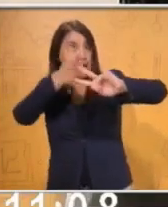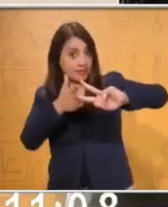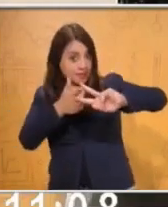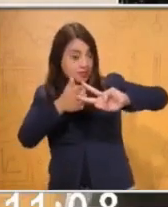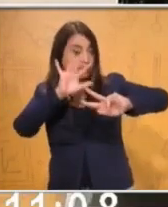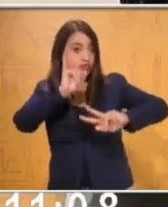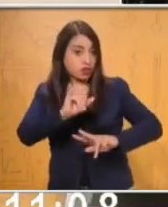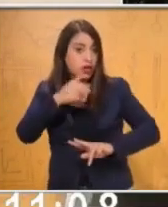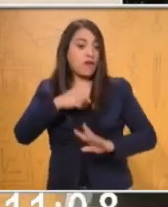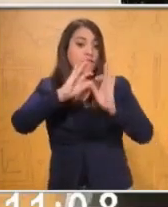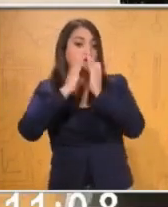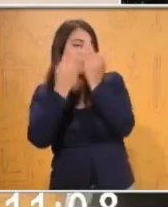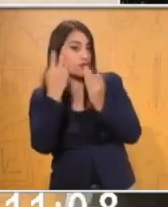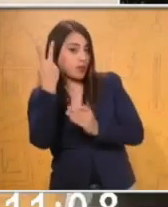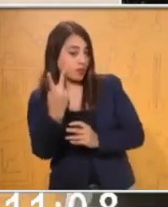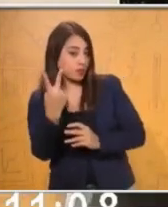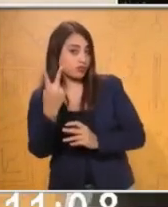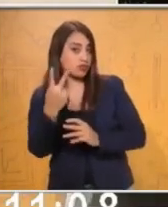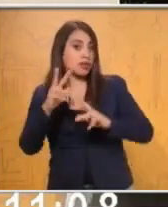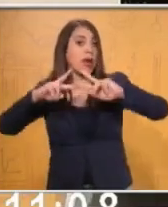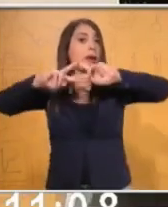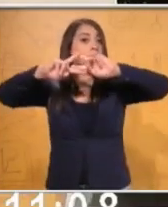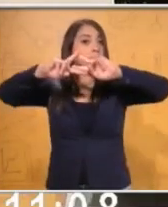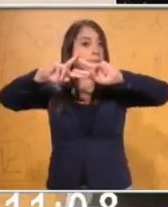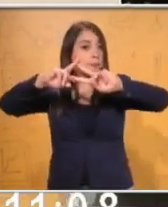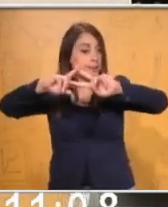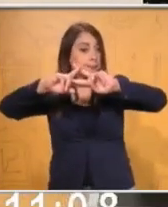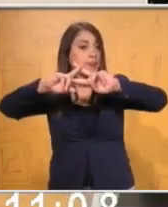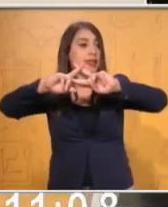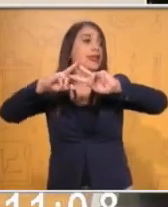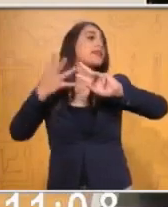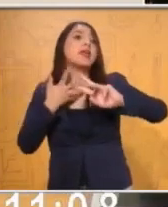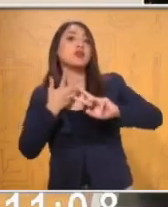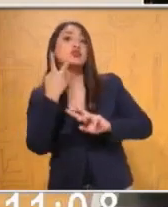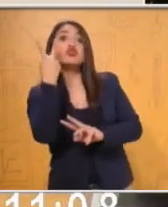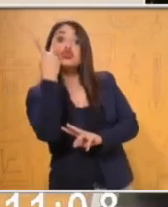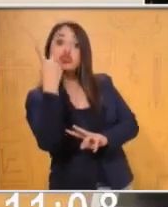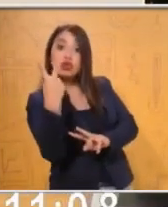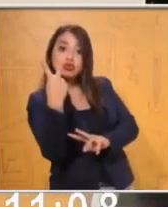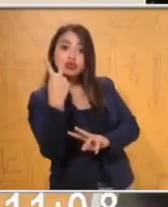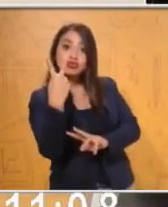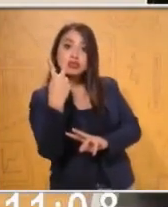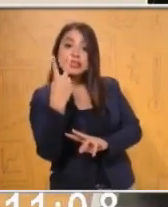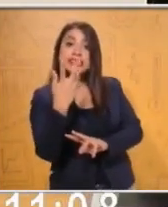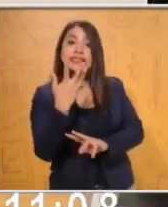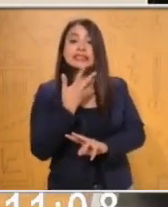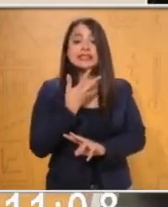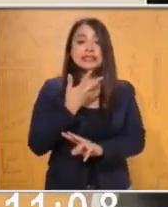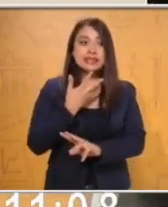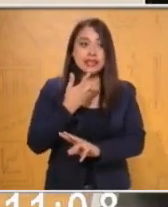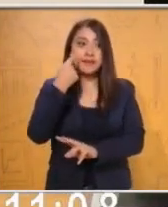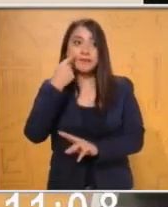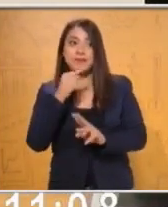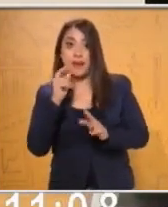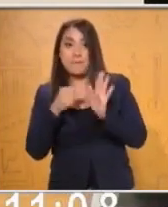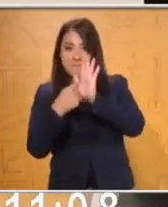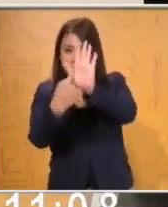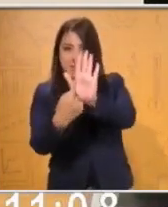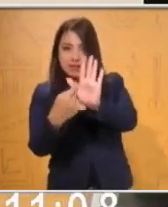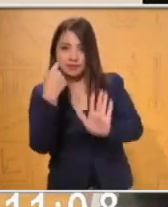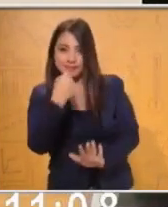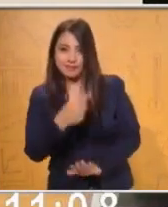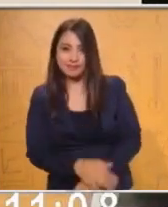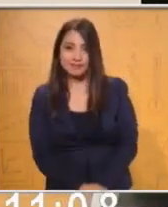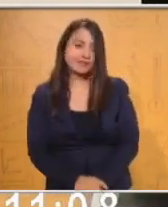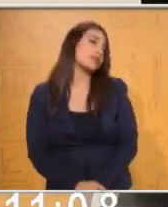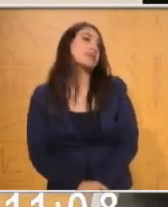Tenemos dos triángulos, cada uno formado por dos triangulitos. Y si observas, entre este